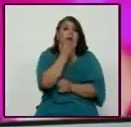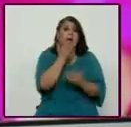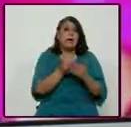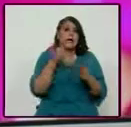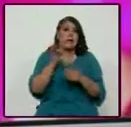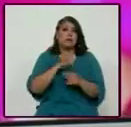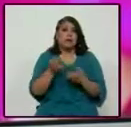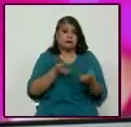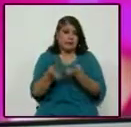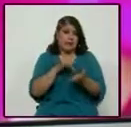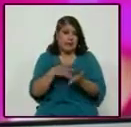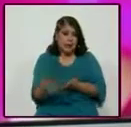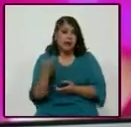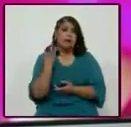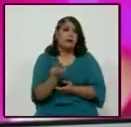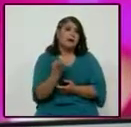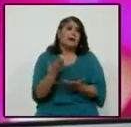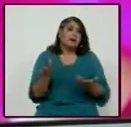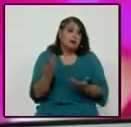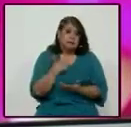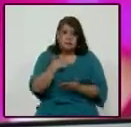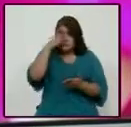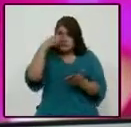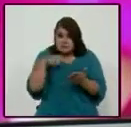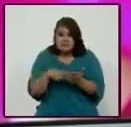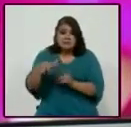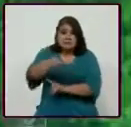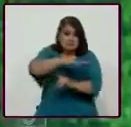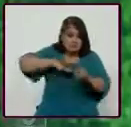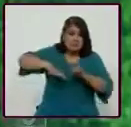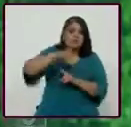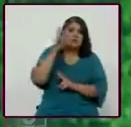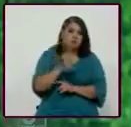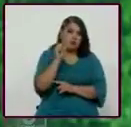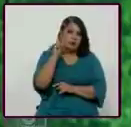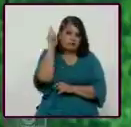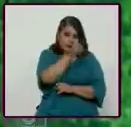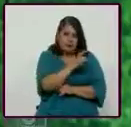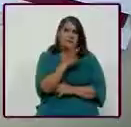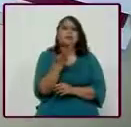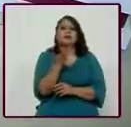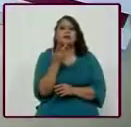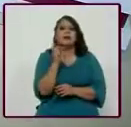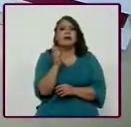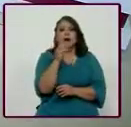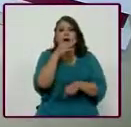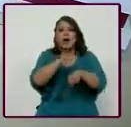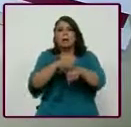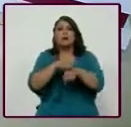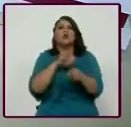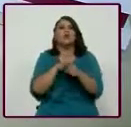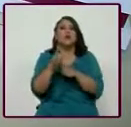través de la activación física. Entonces, creo que es un contexto bastante complejo, en donde el llamamiento